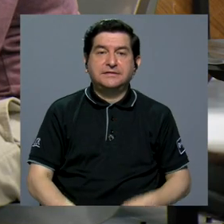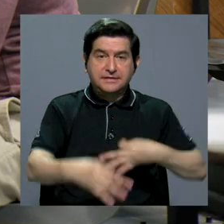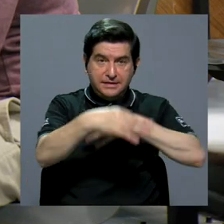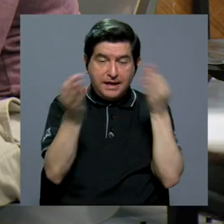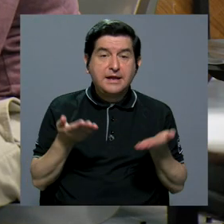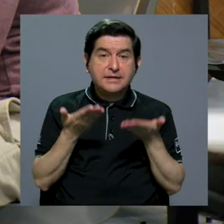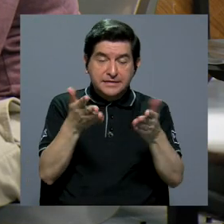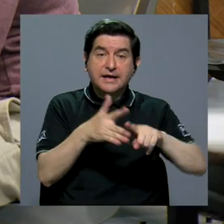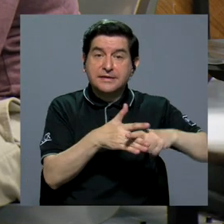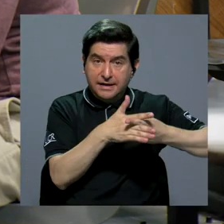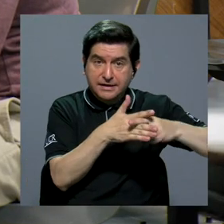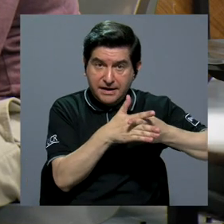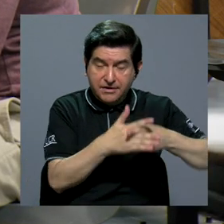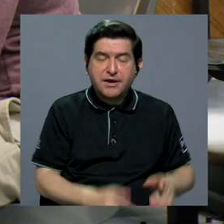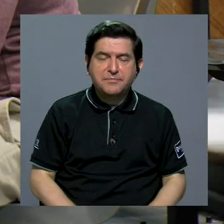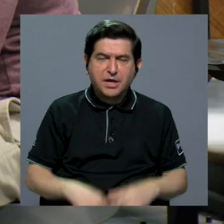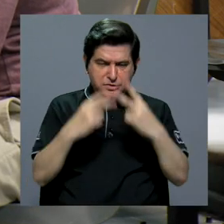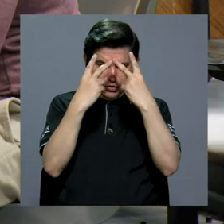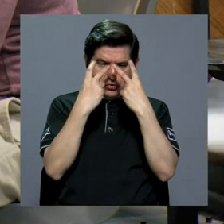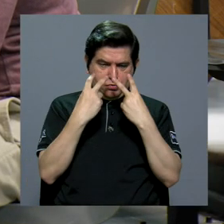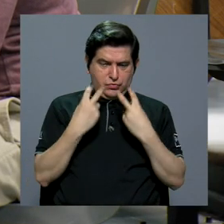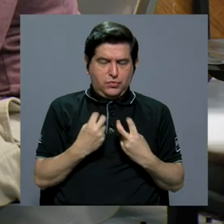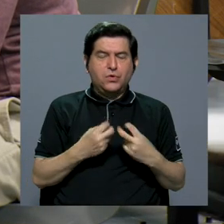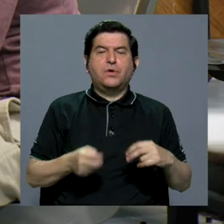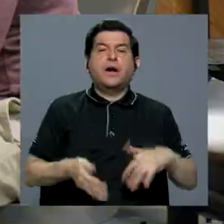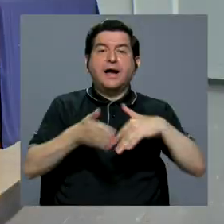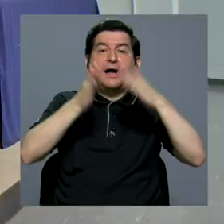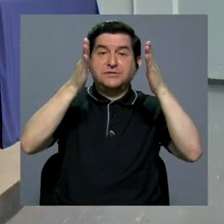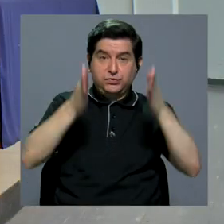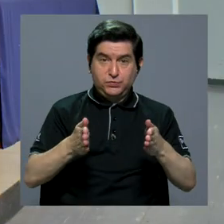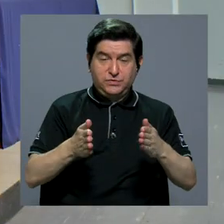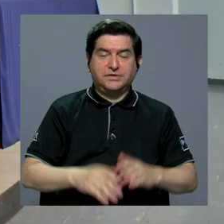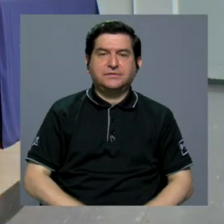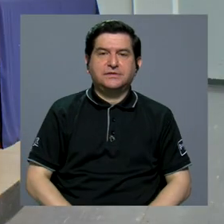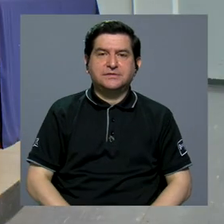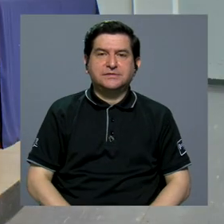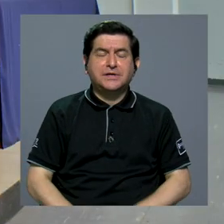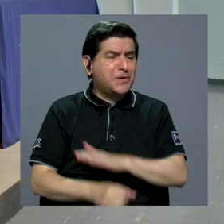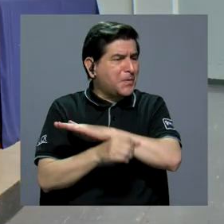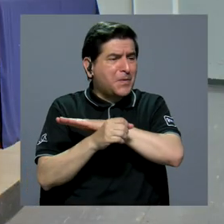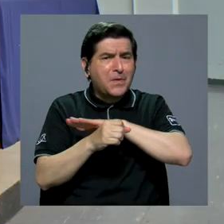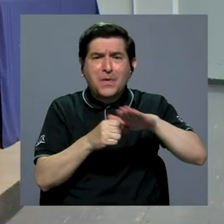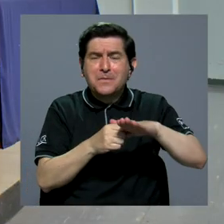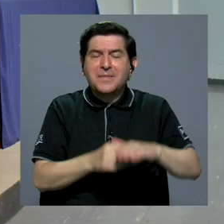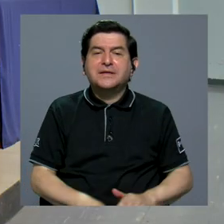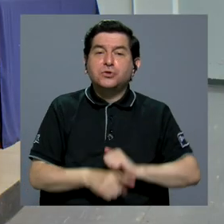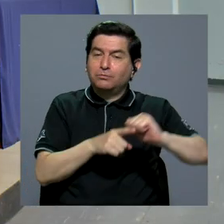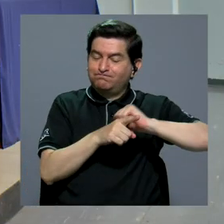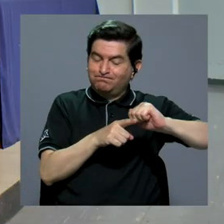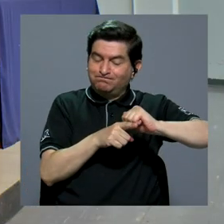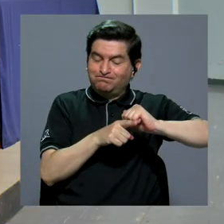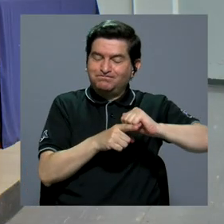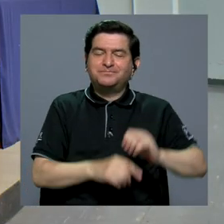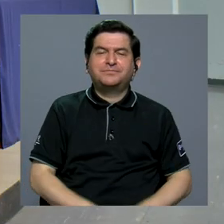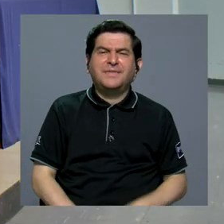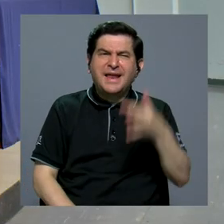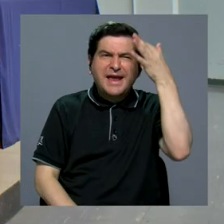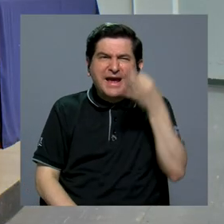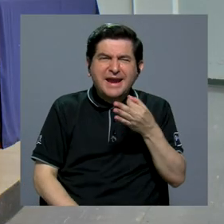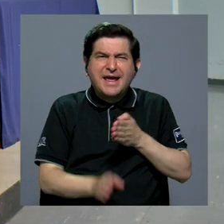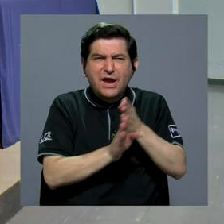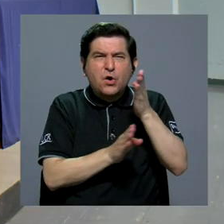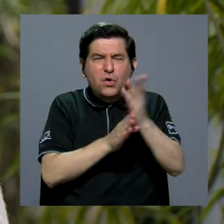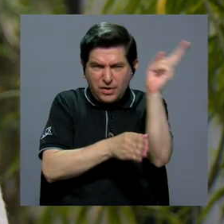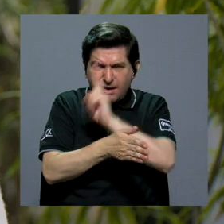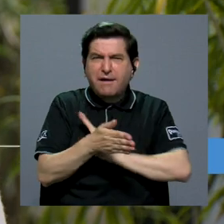El taller brinda herramientas de introspección a los y las estudiantes y es completamente práctico. Creo que a lo